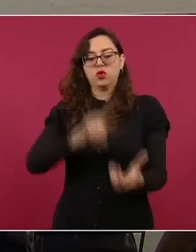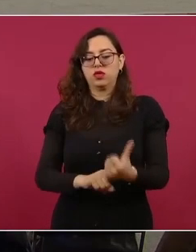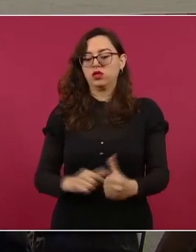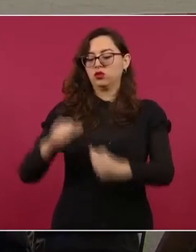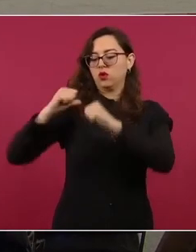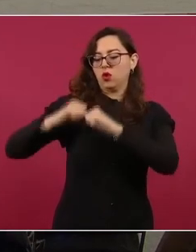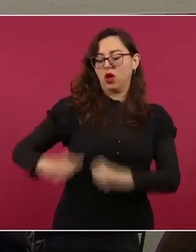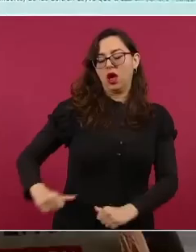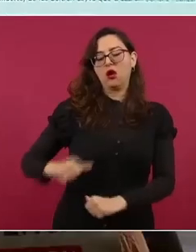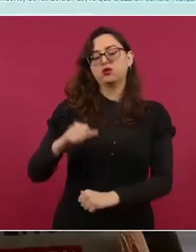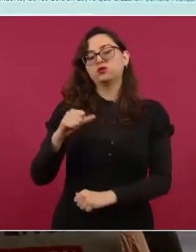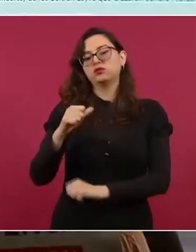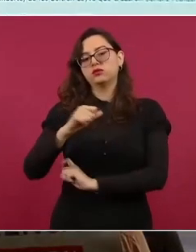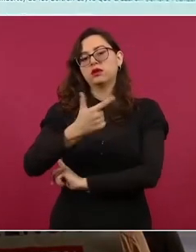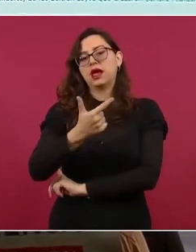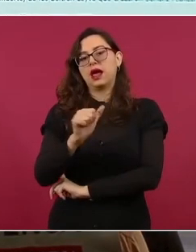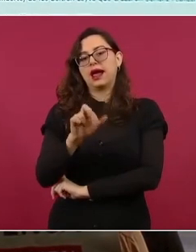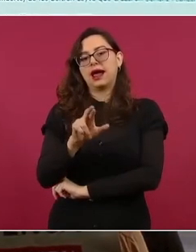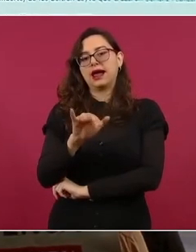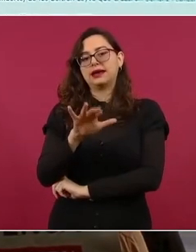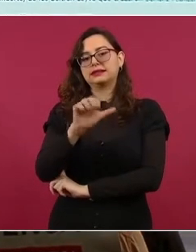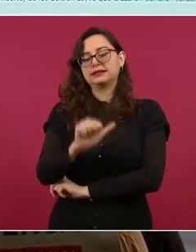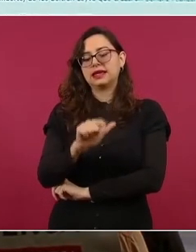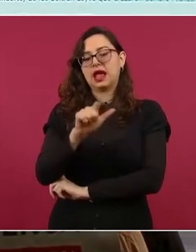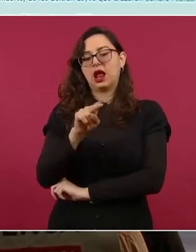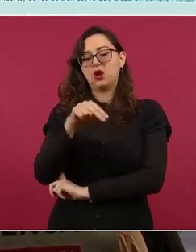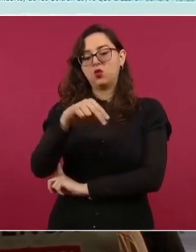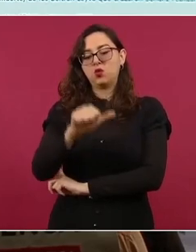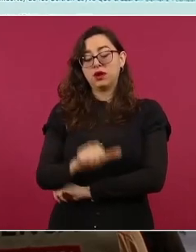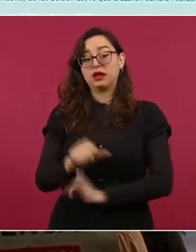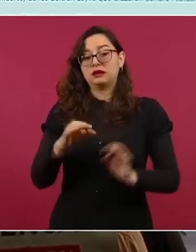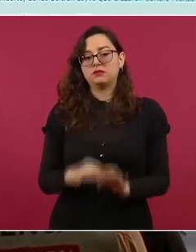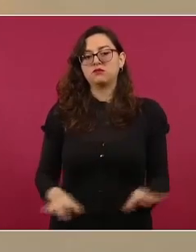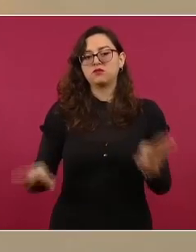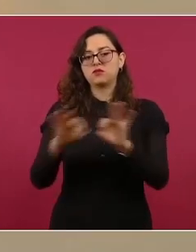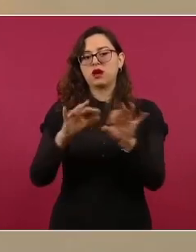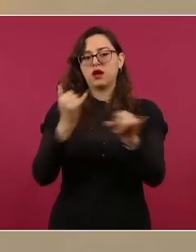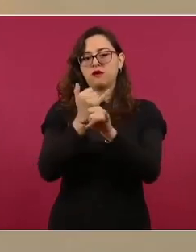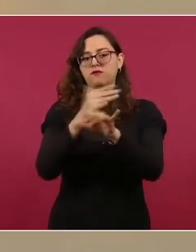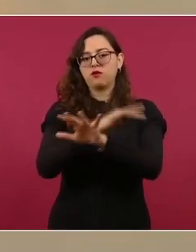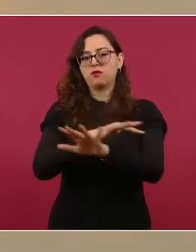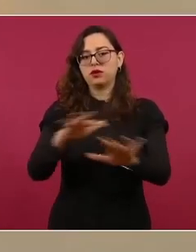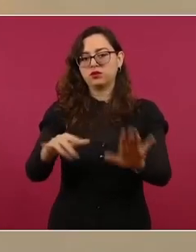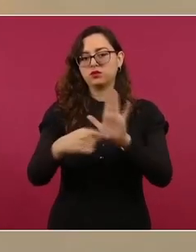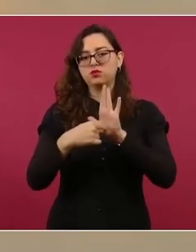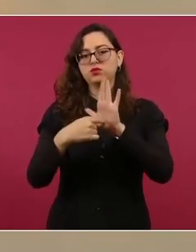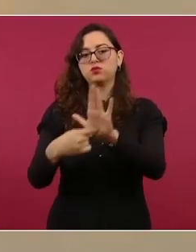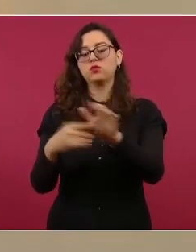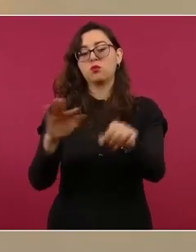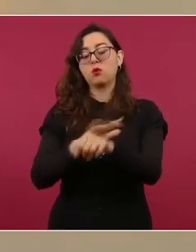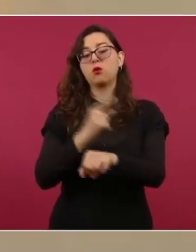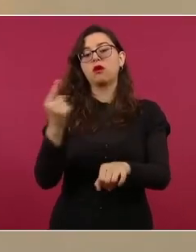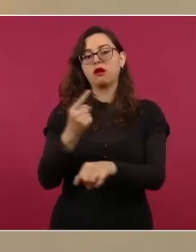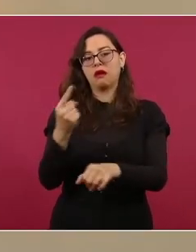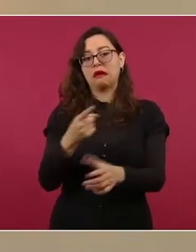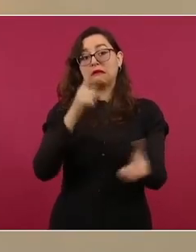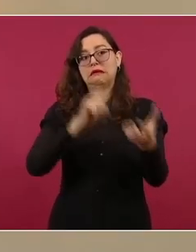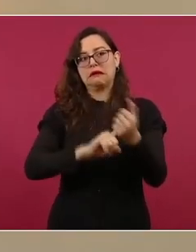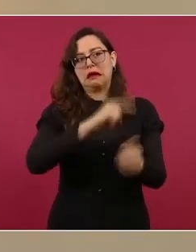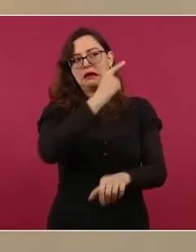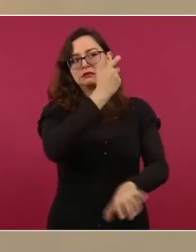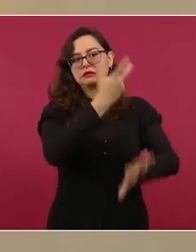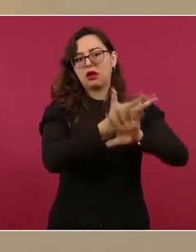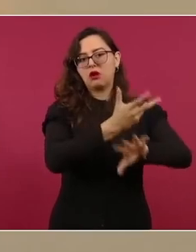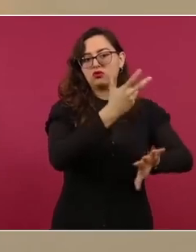audiencia en la Corte de Nueva York preparatoria previa al juicio que se empezará a desahogar en Estados Unidos contra esta